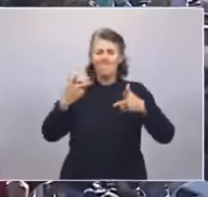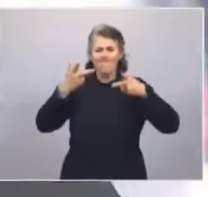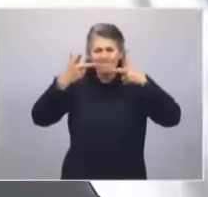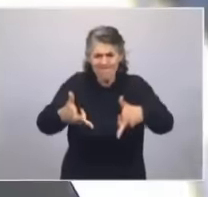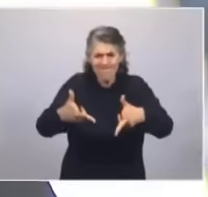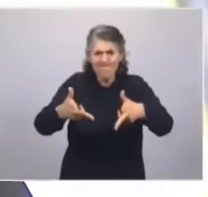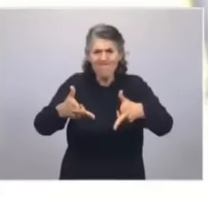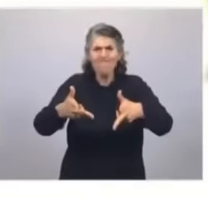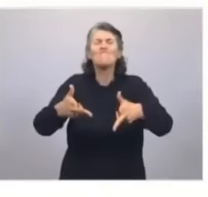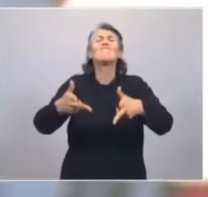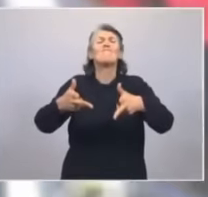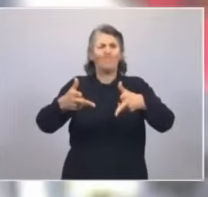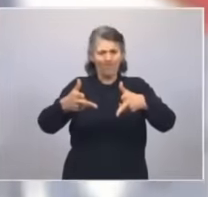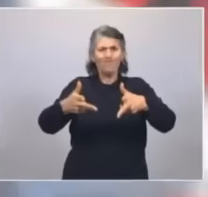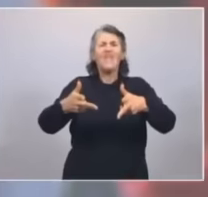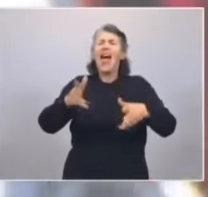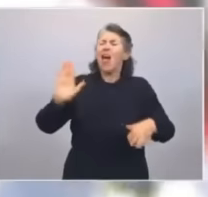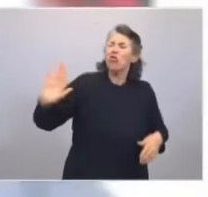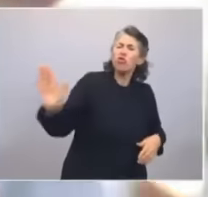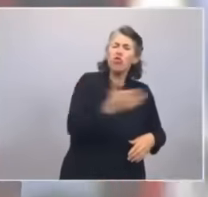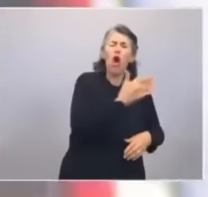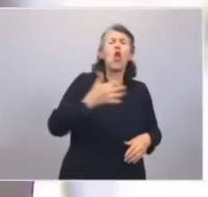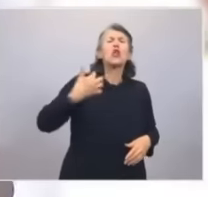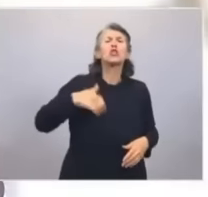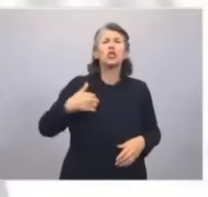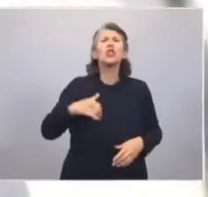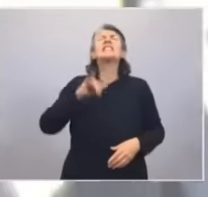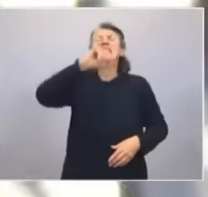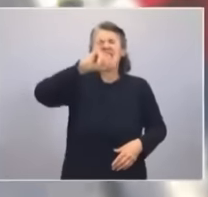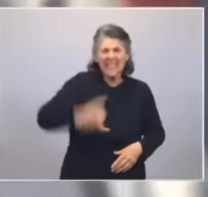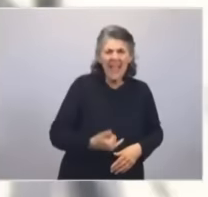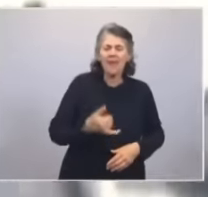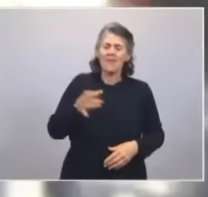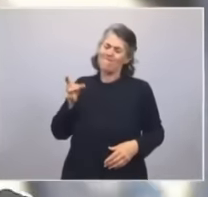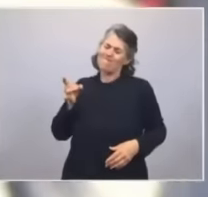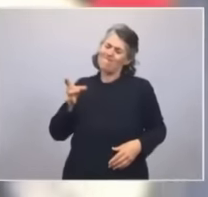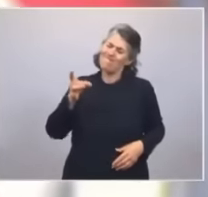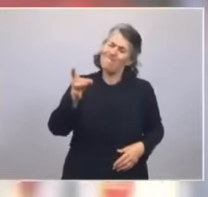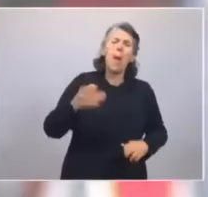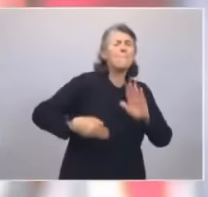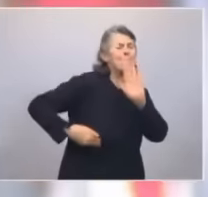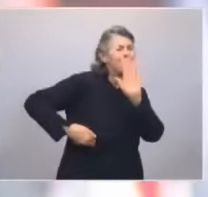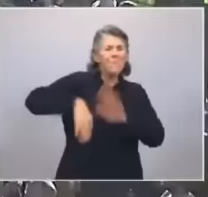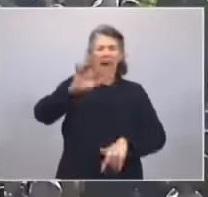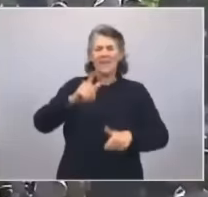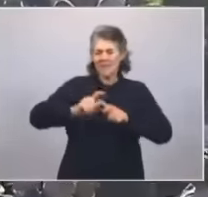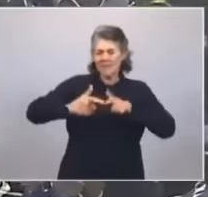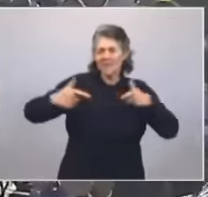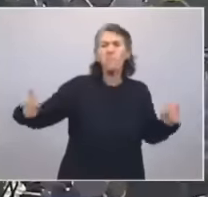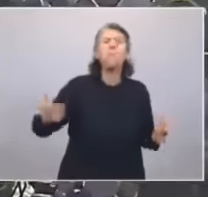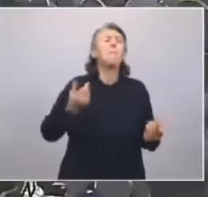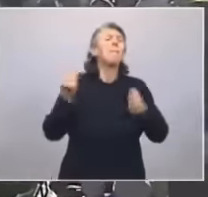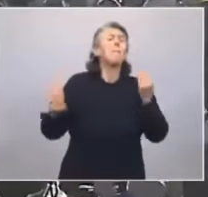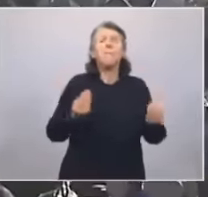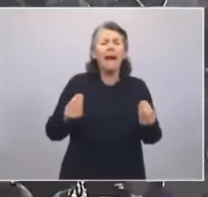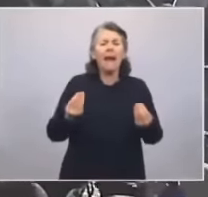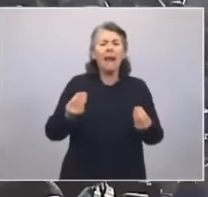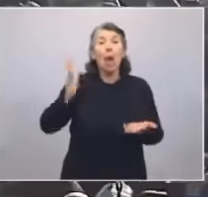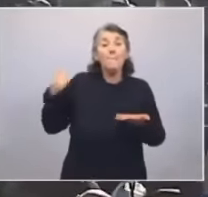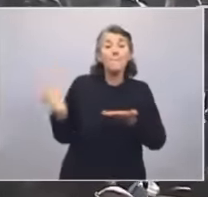más ferrocarriles para que tengamos mayor conectividad de nuestra producción